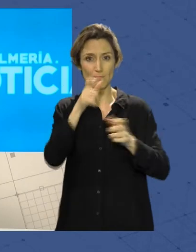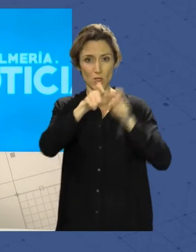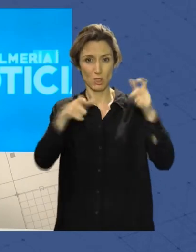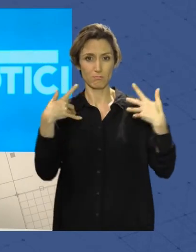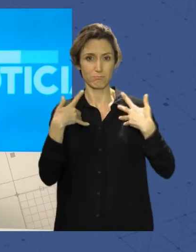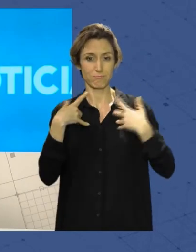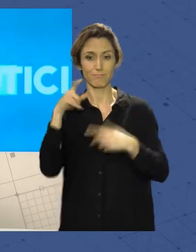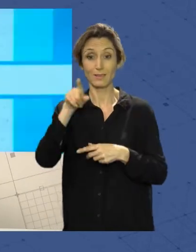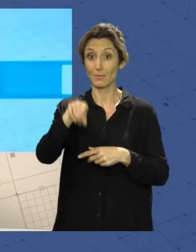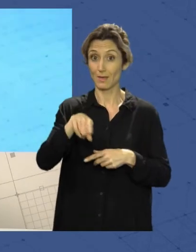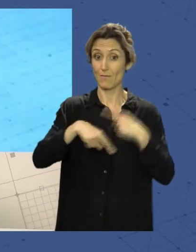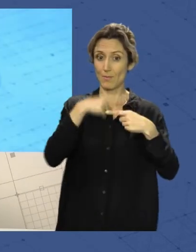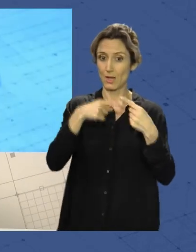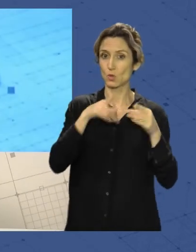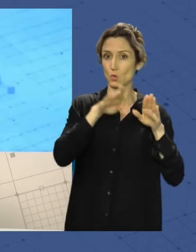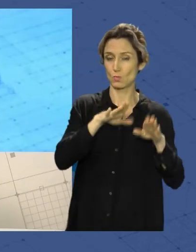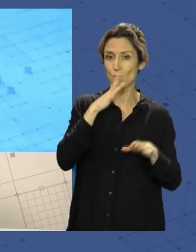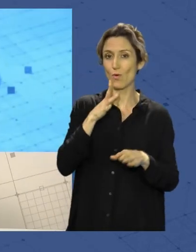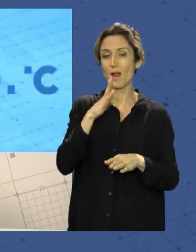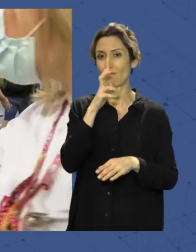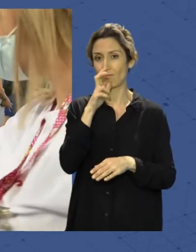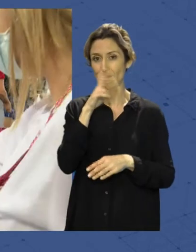y familiares contra esta terrible enfermedad.